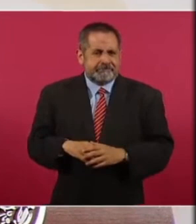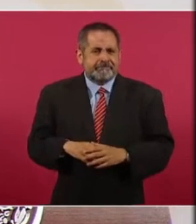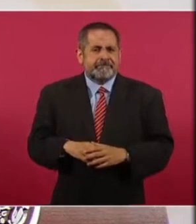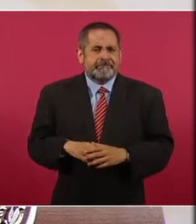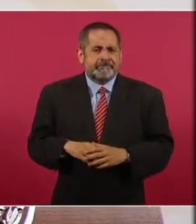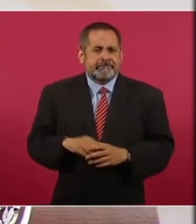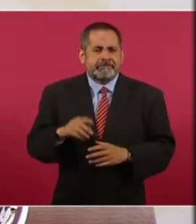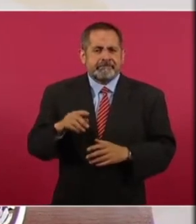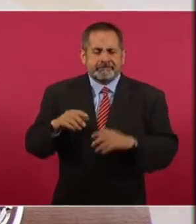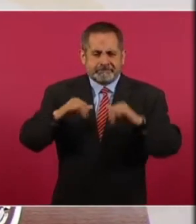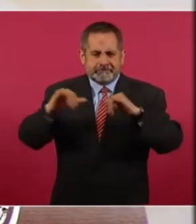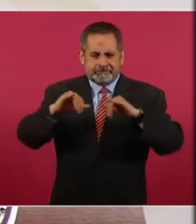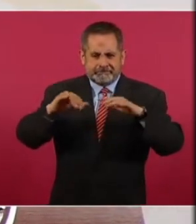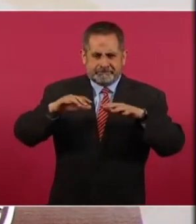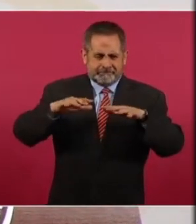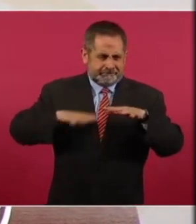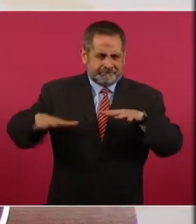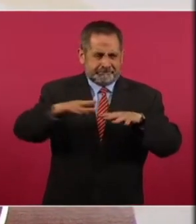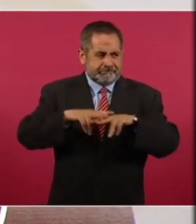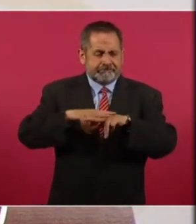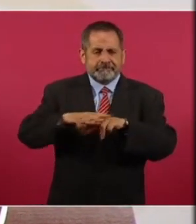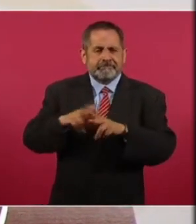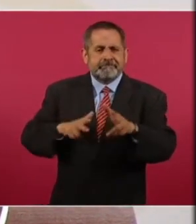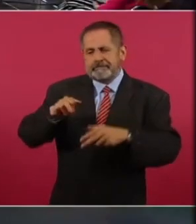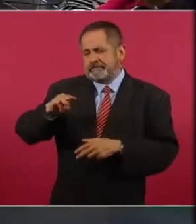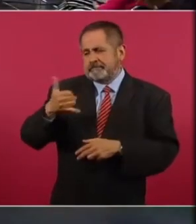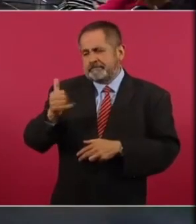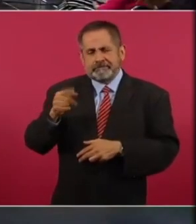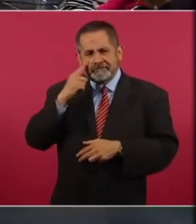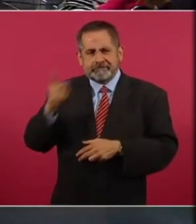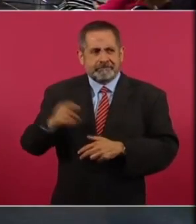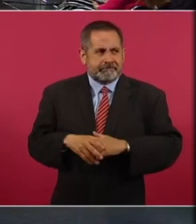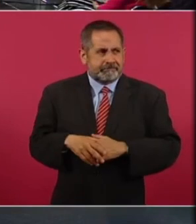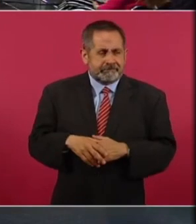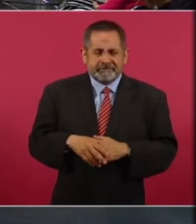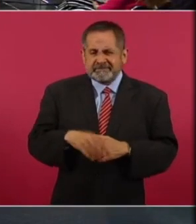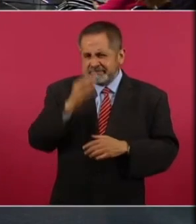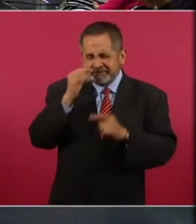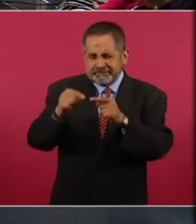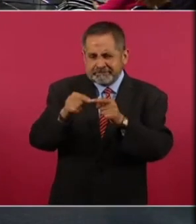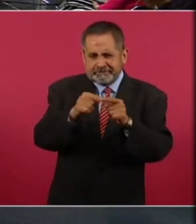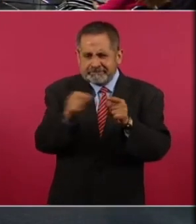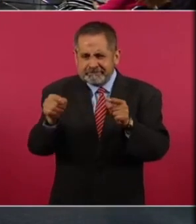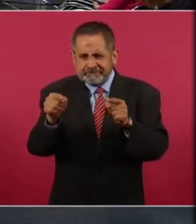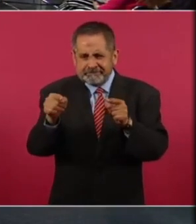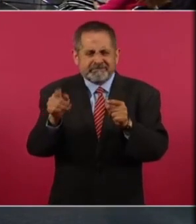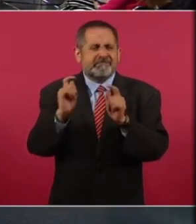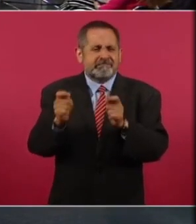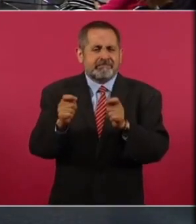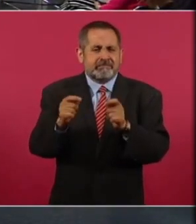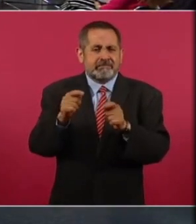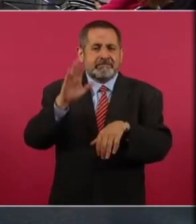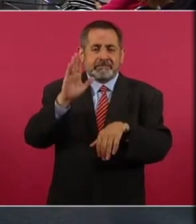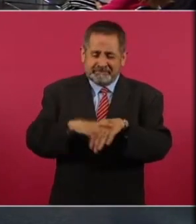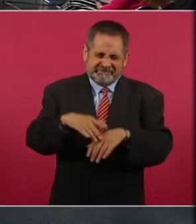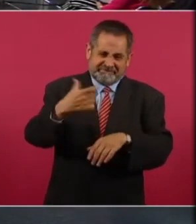plano del tren Maya estamos hablando de un tramo exactamente donde hay